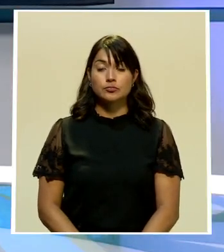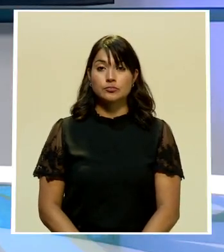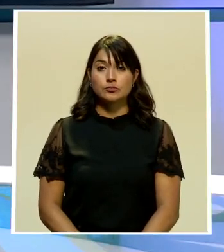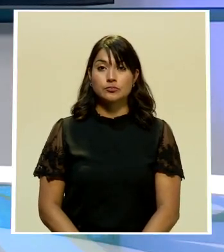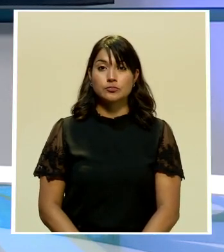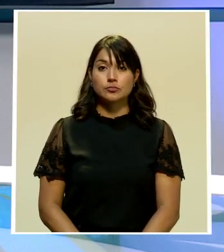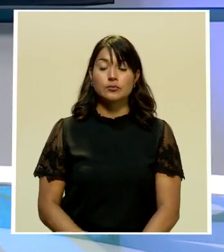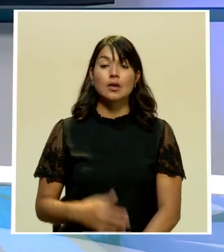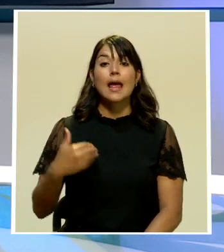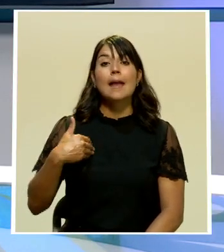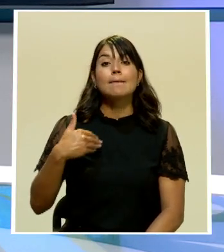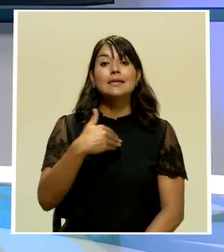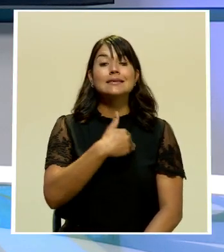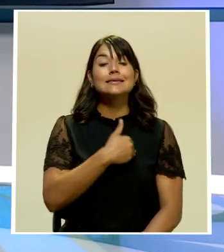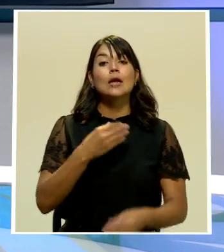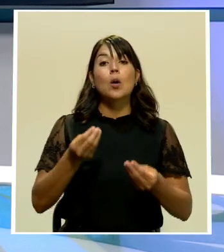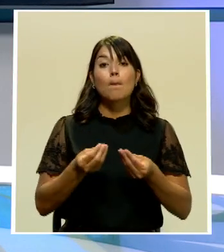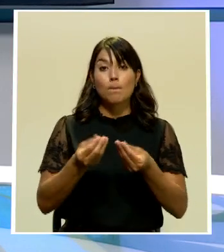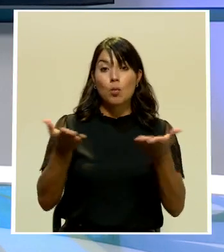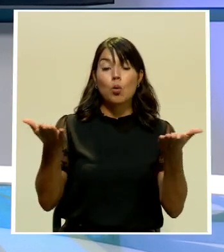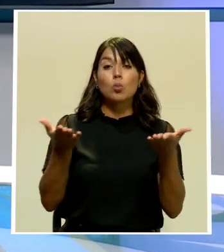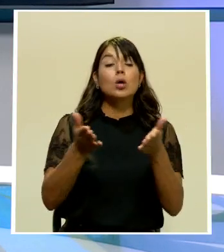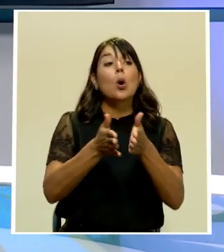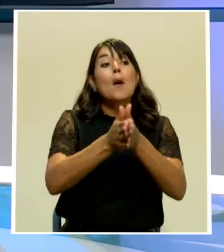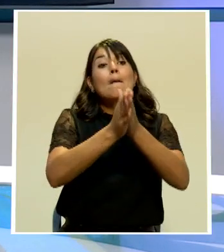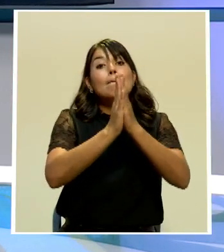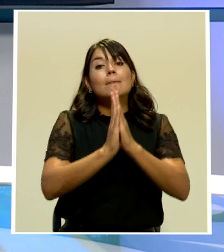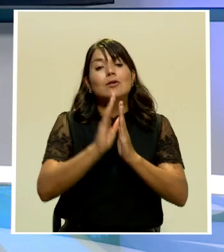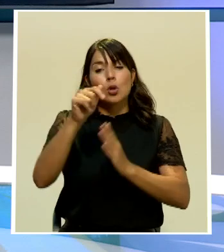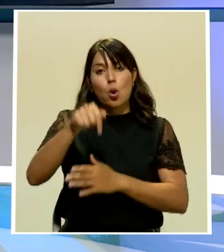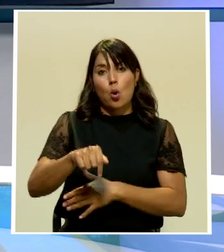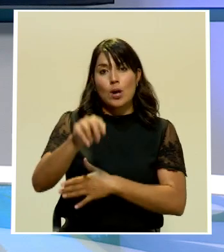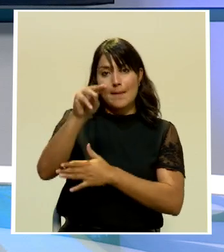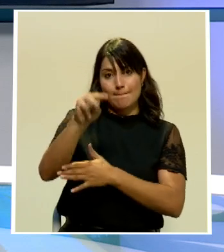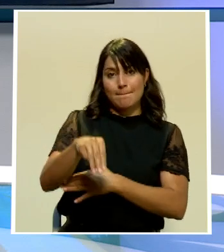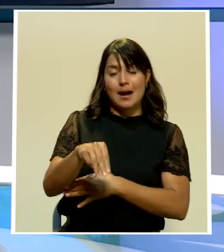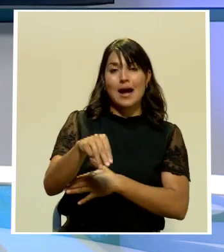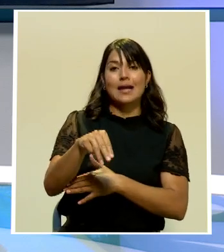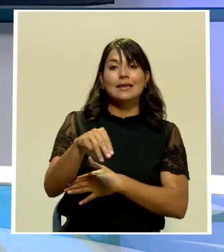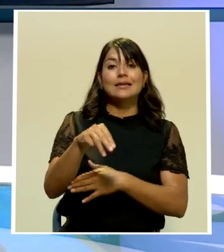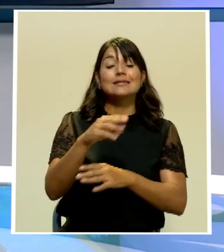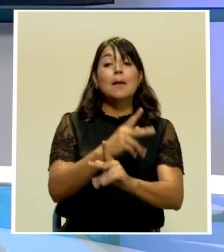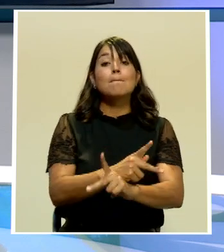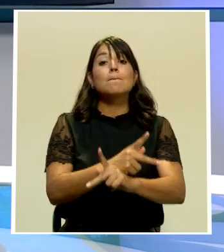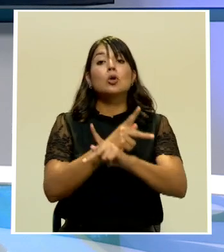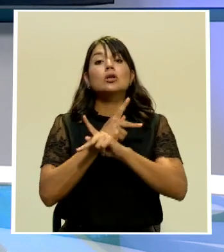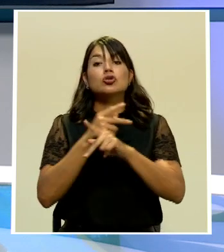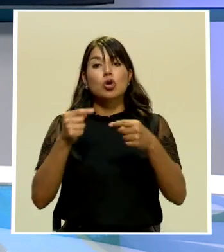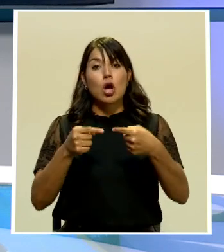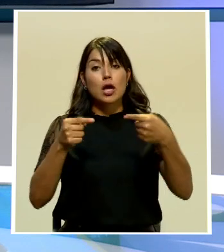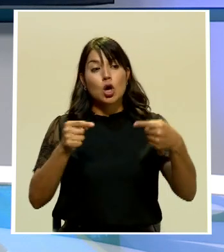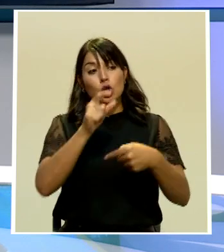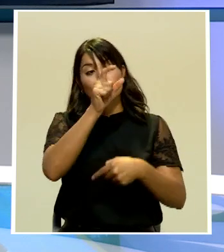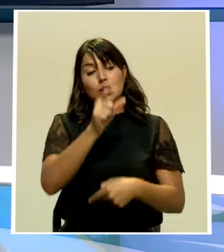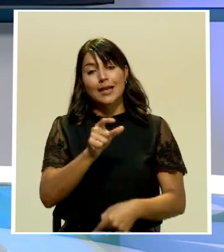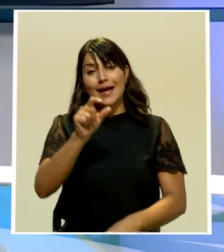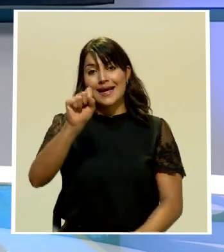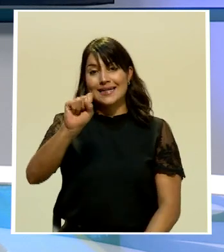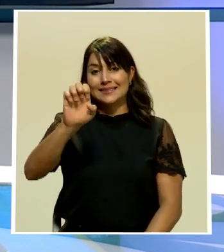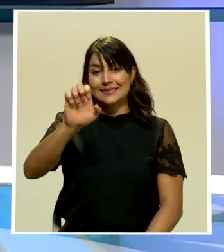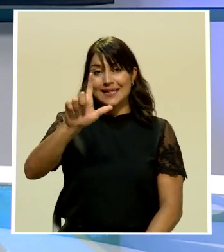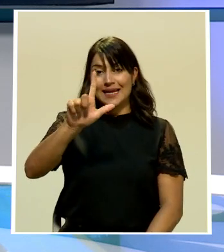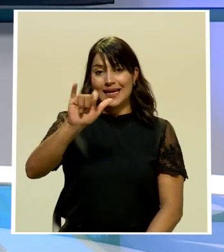El Ministerio Público solicitó este martes medidas cautelares en contra de Celimo Guido